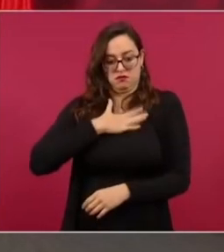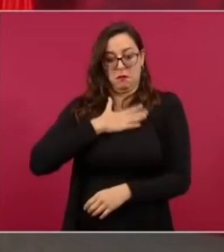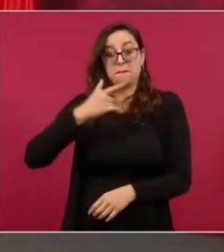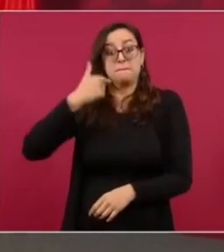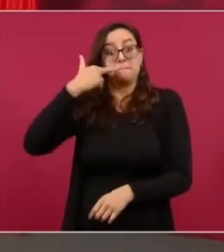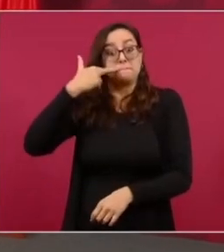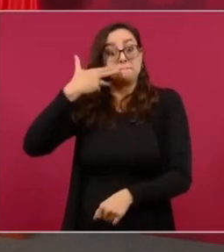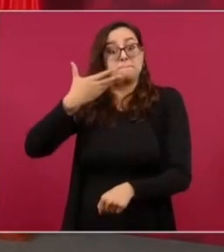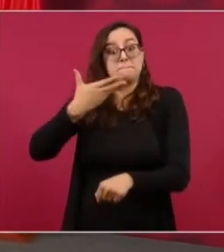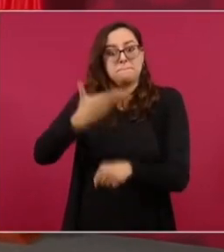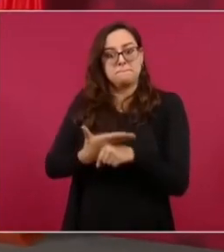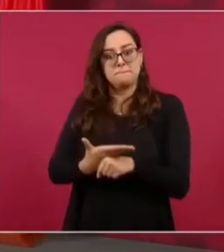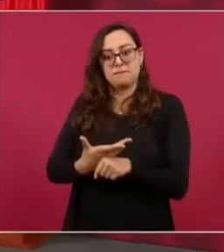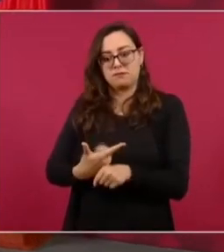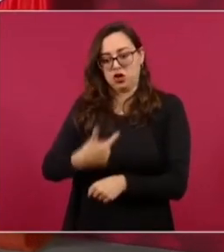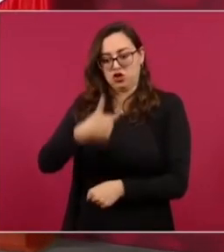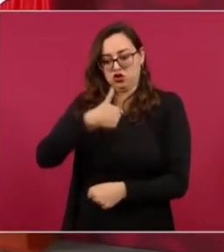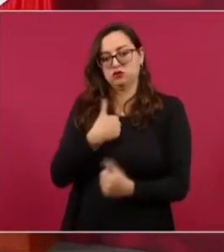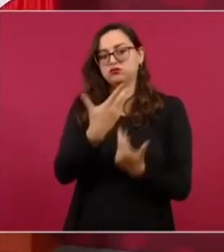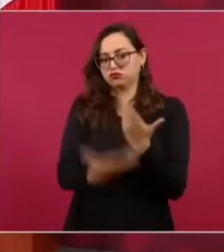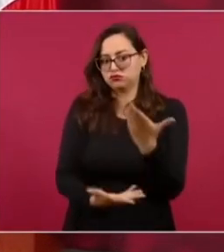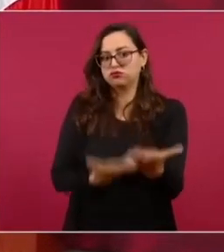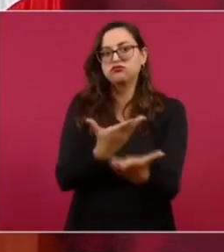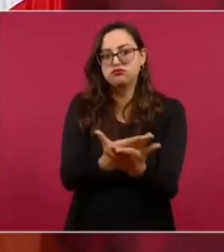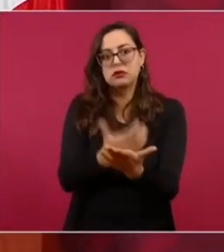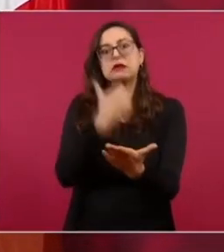pasar a la historia